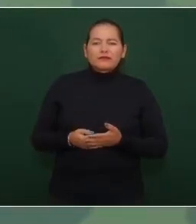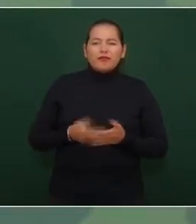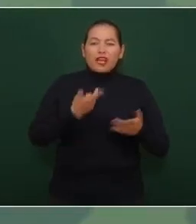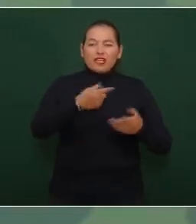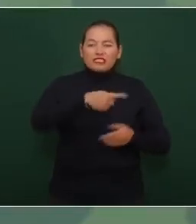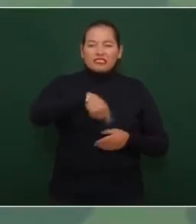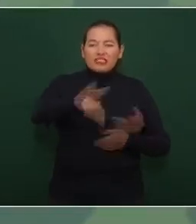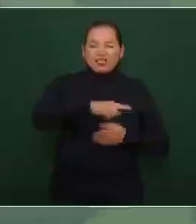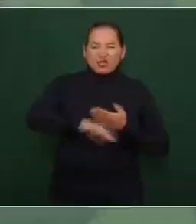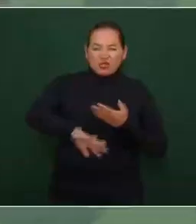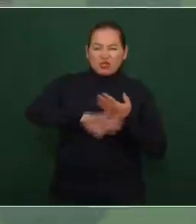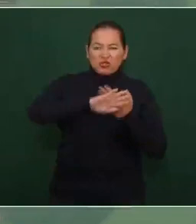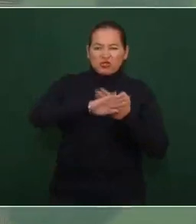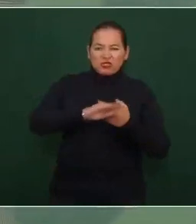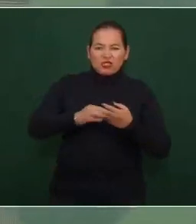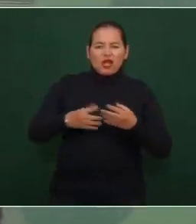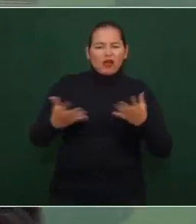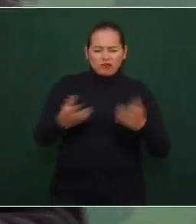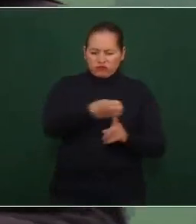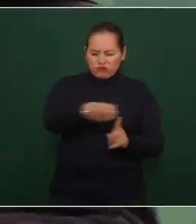opositores organizar un debate